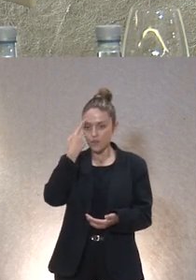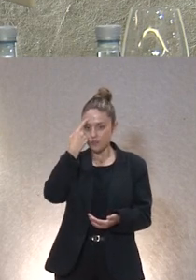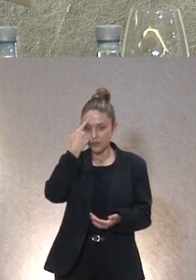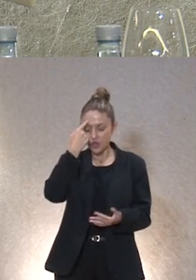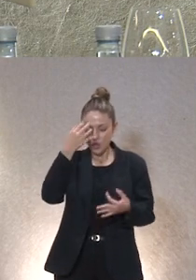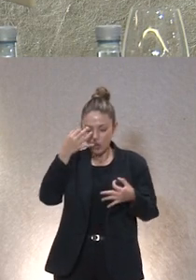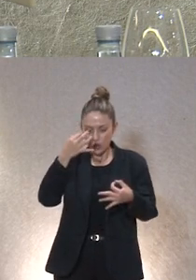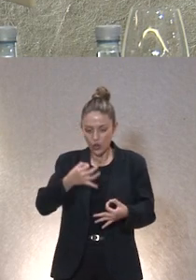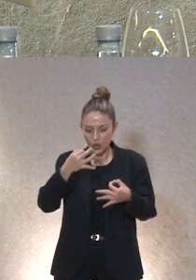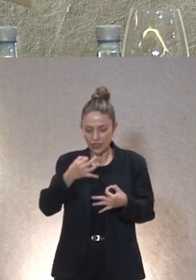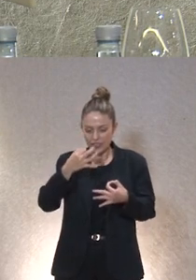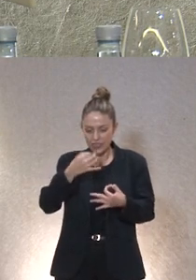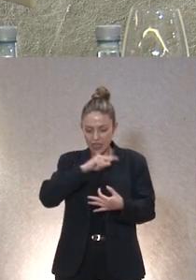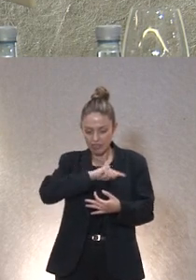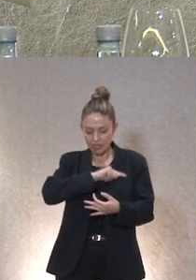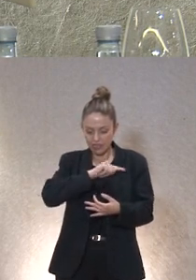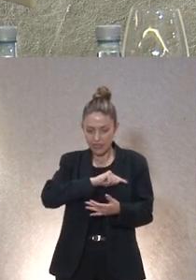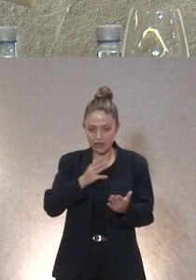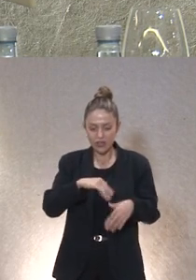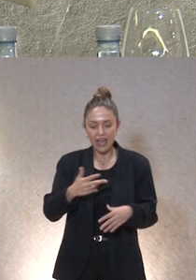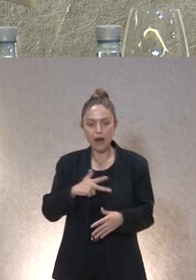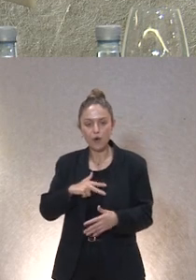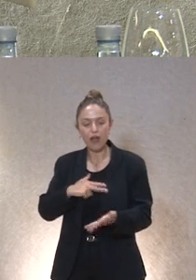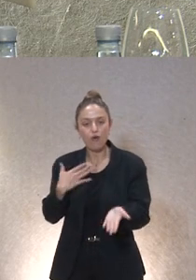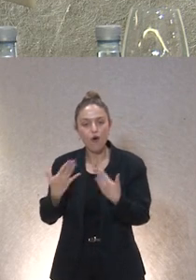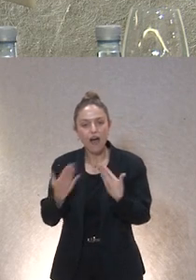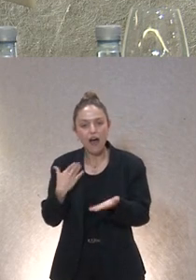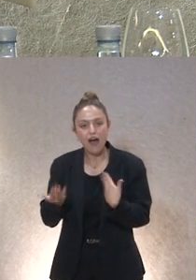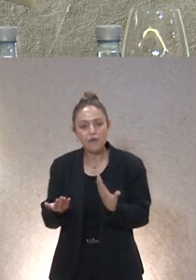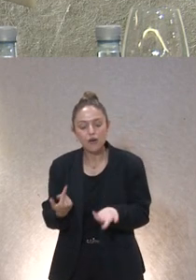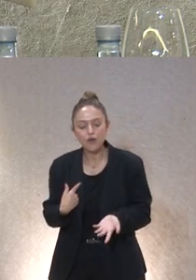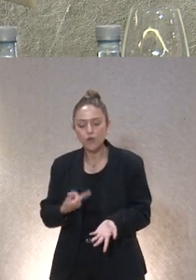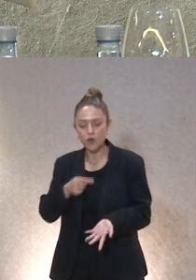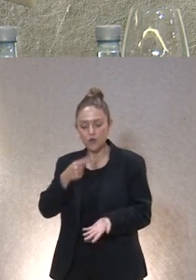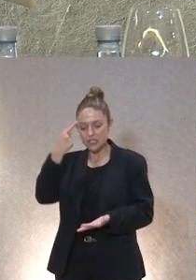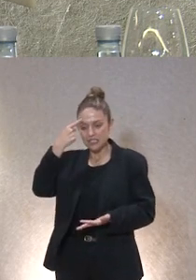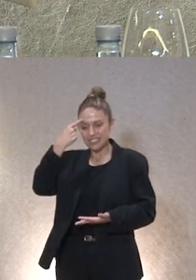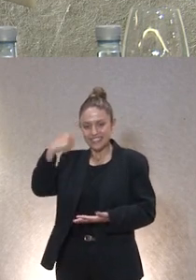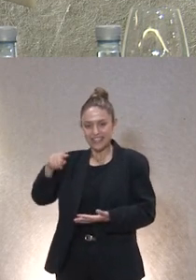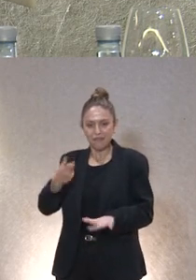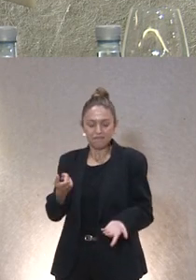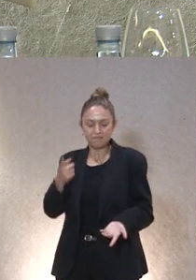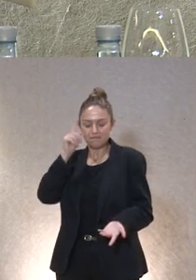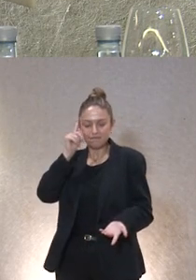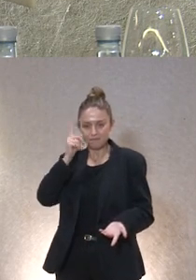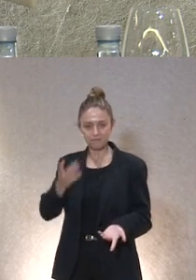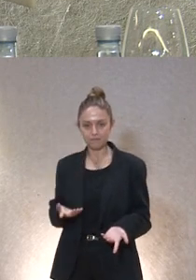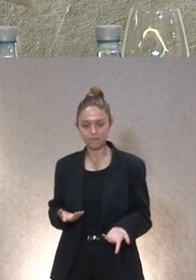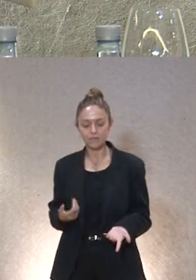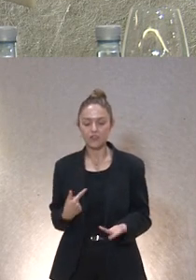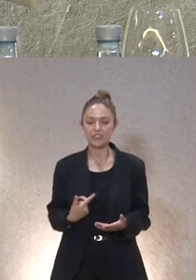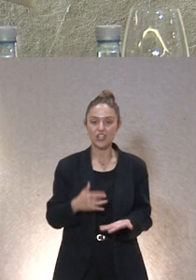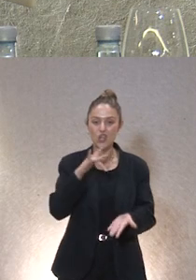sea no cuando tú el abogado quien sea habla con ellas no acaban de tener esa conciencia entonces claro cuando te enfrentas a un